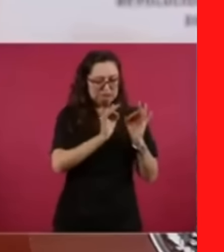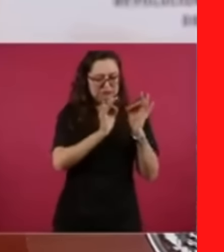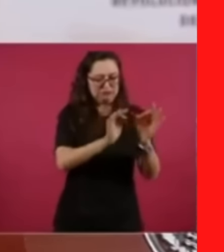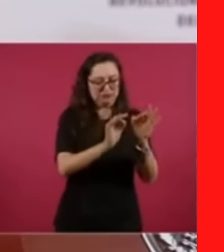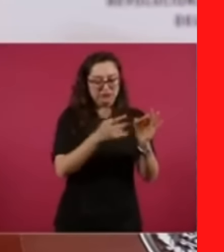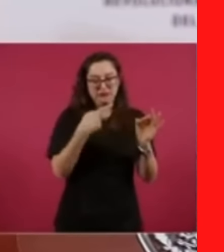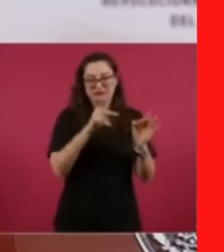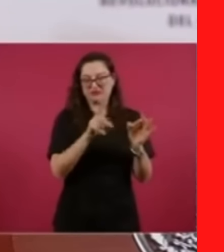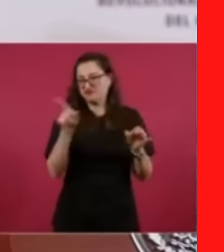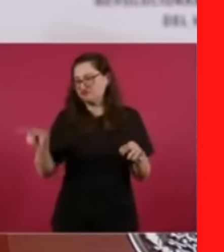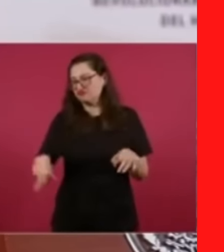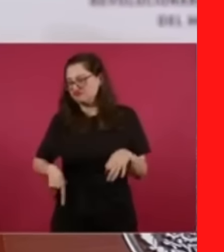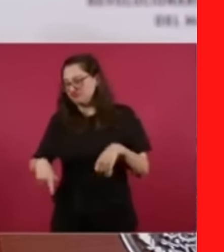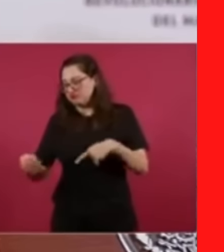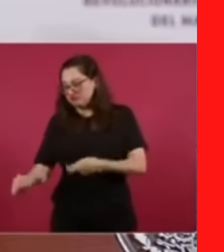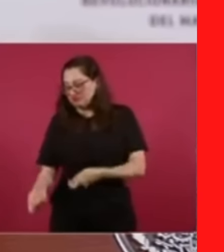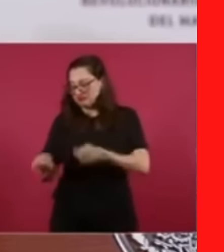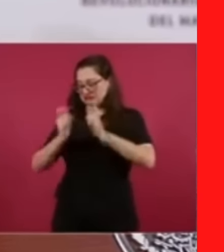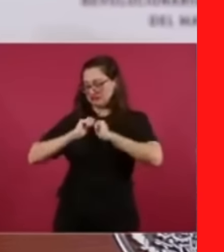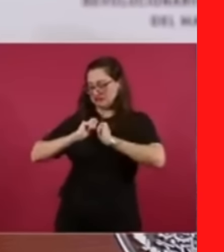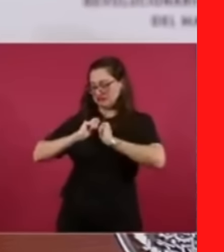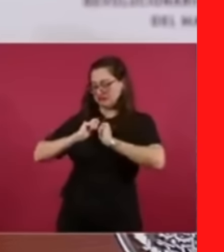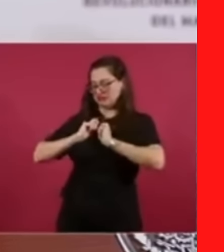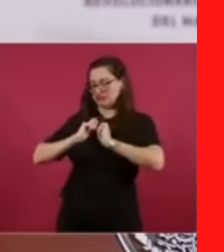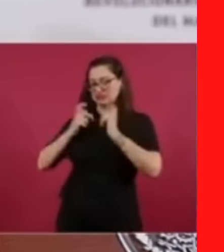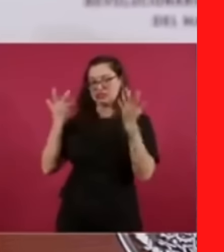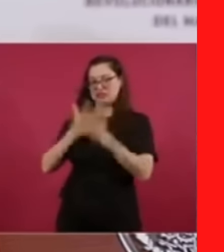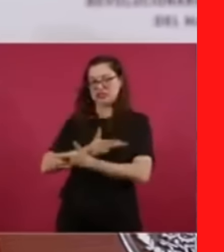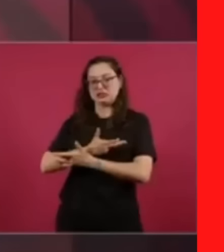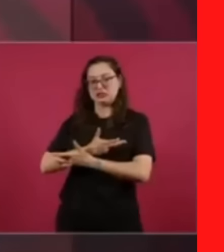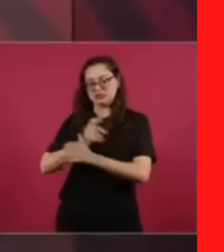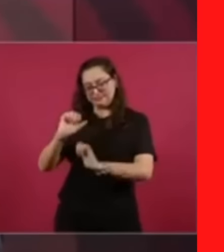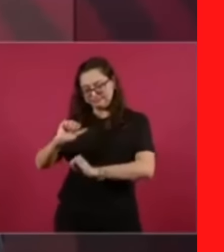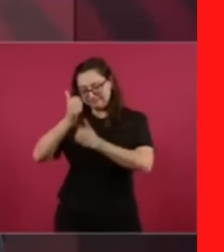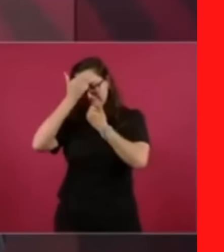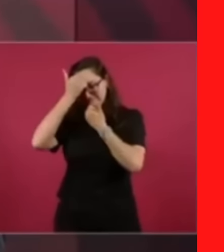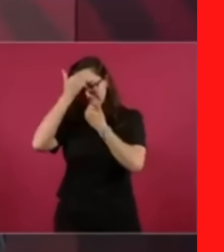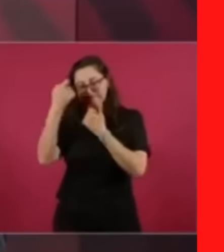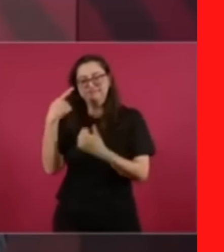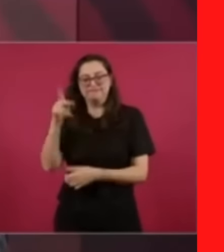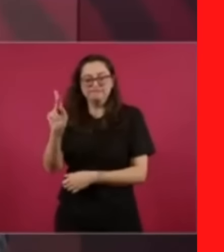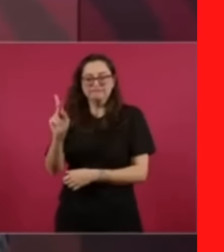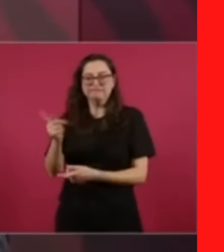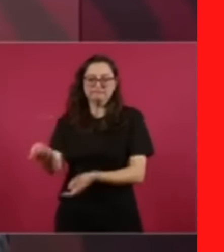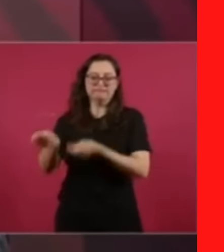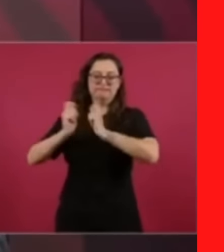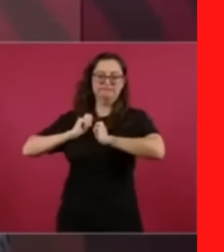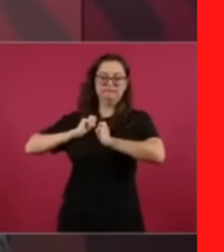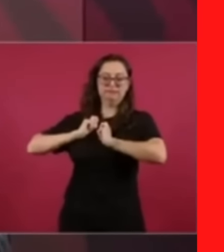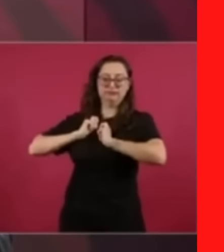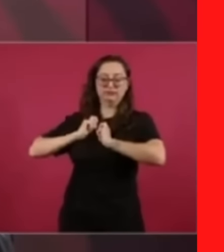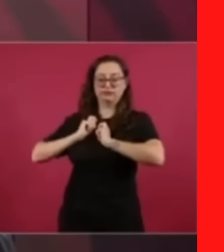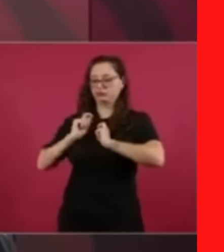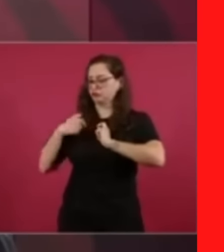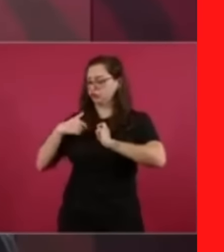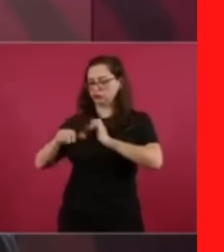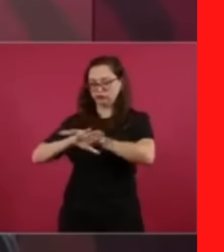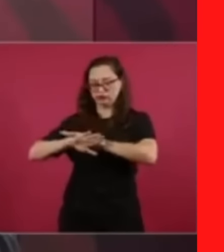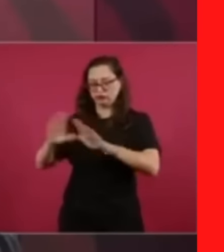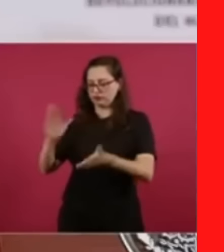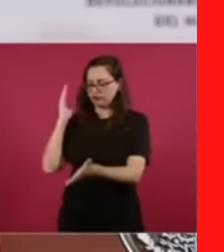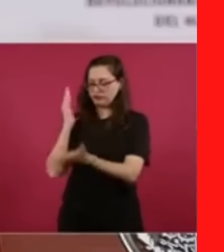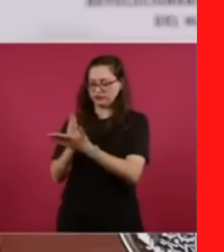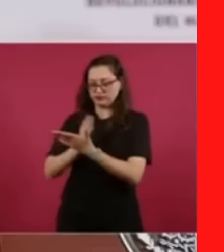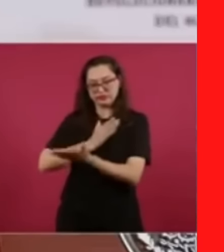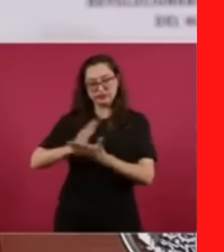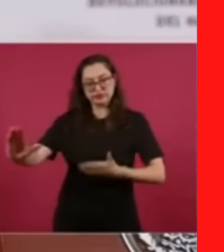dice cosas que ahora me arrepiento, ya no voy a seguir escribiendo